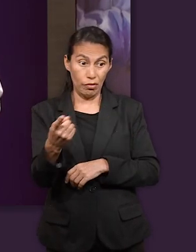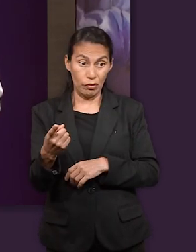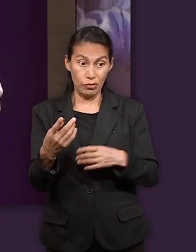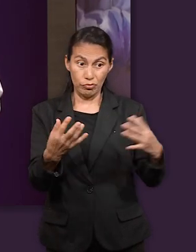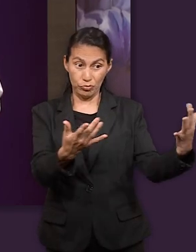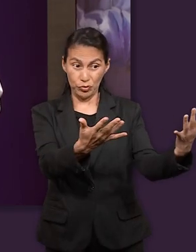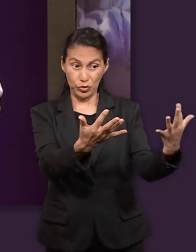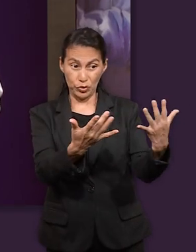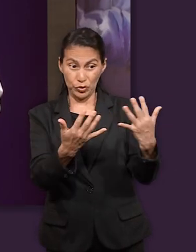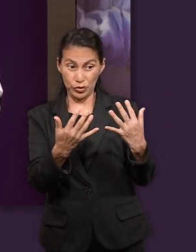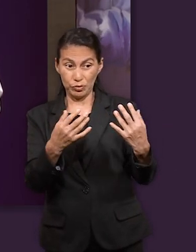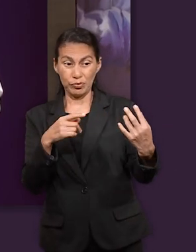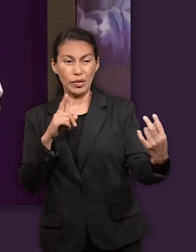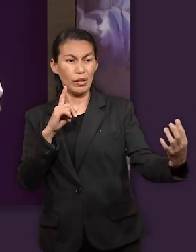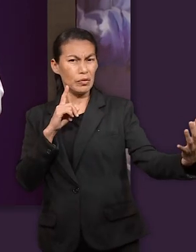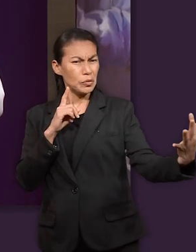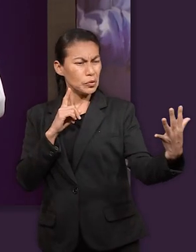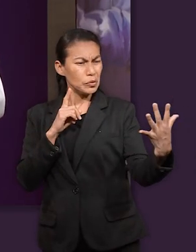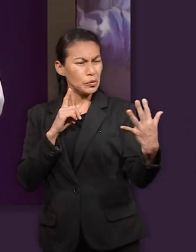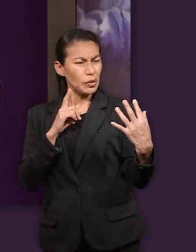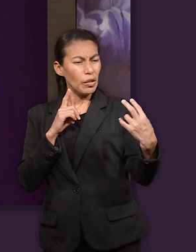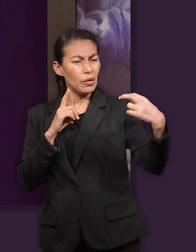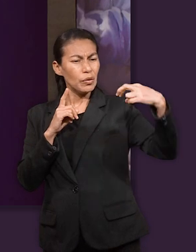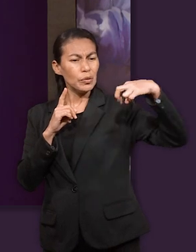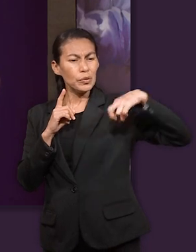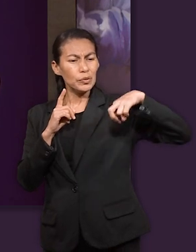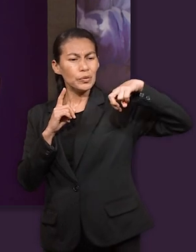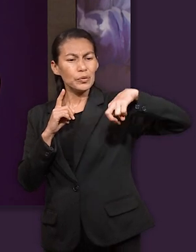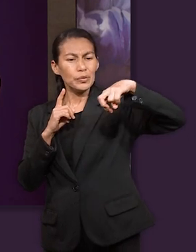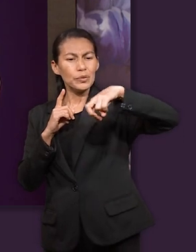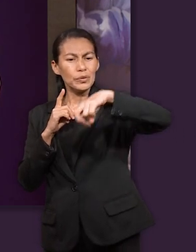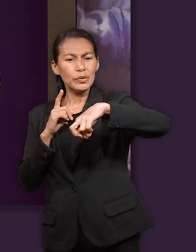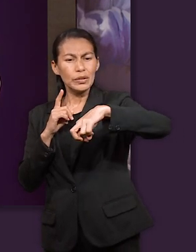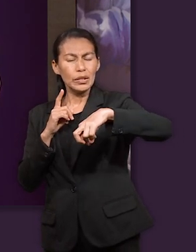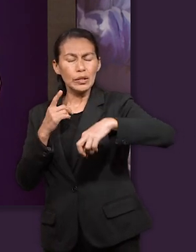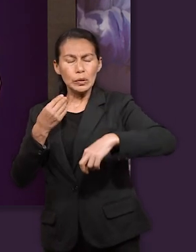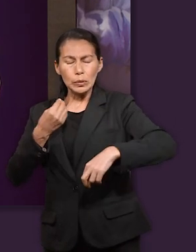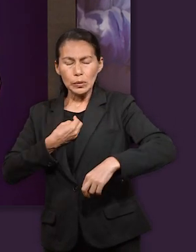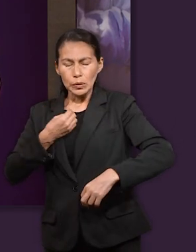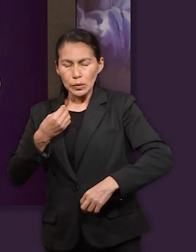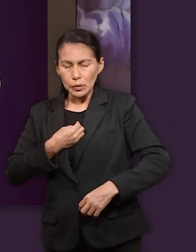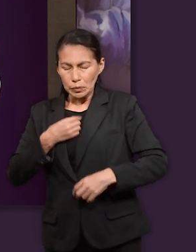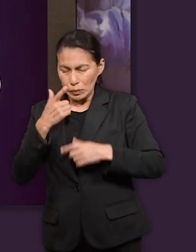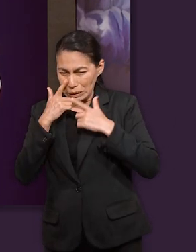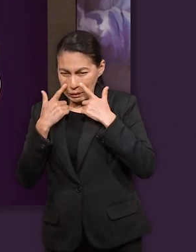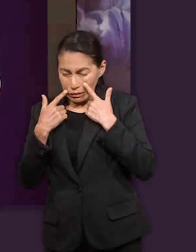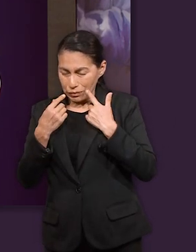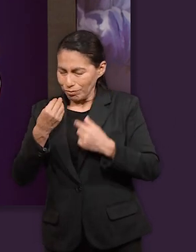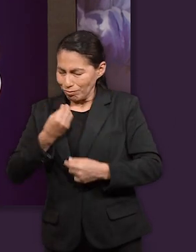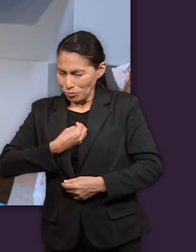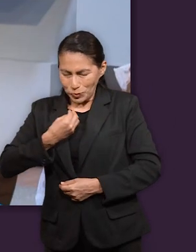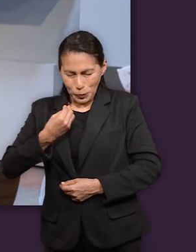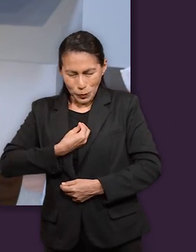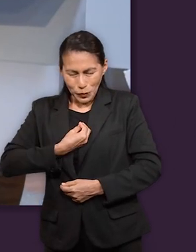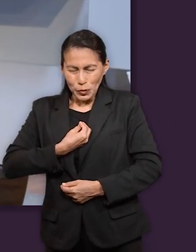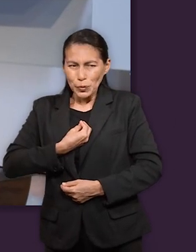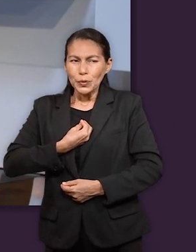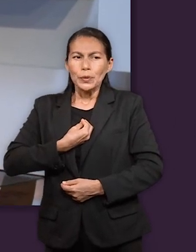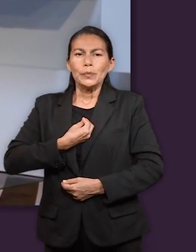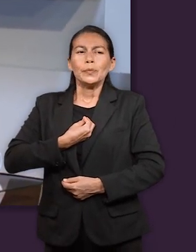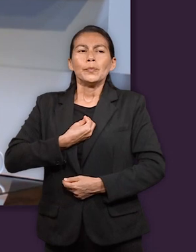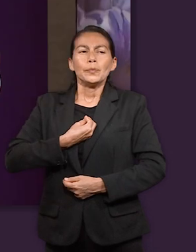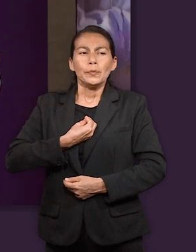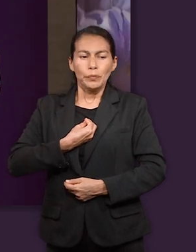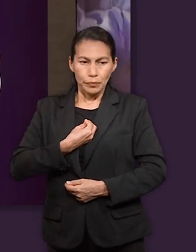llegaron y se inclinaron y pues los recuerdos y se contuvo durante una buena parte yo creo que José